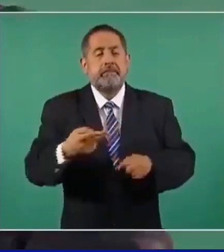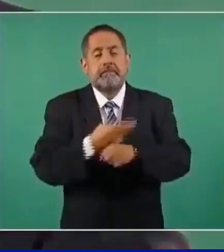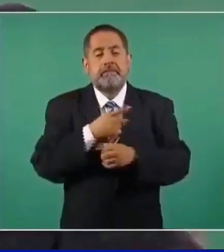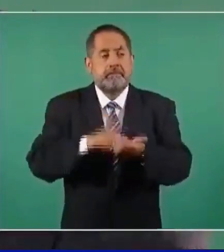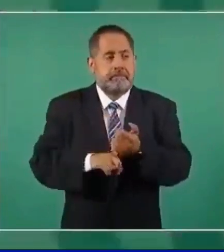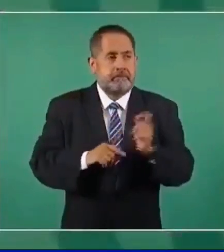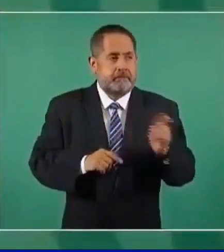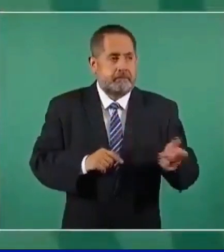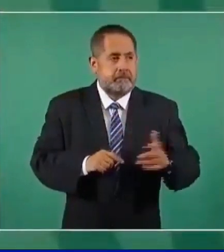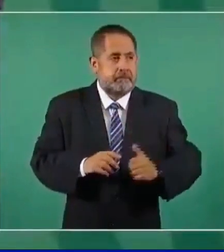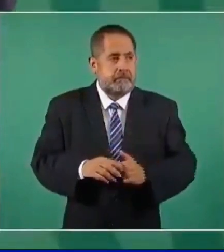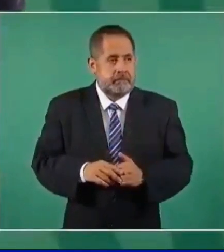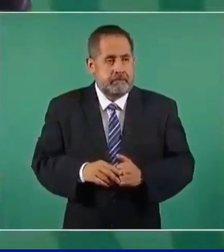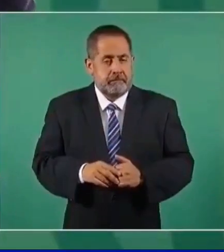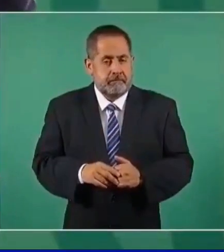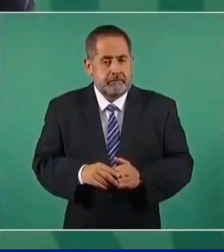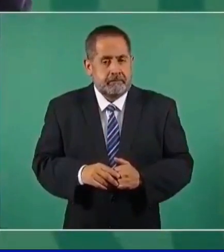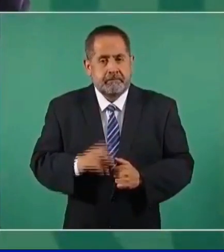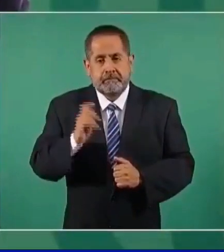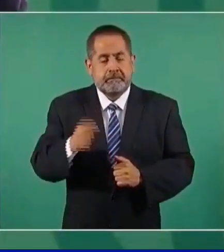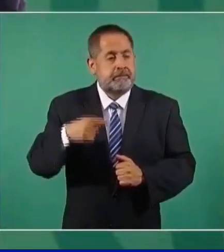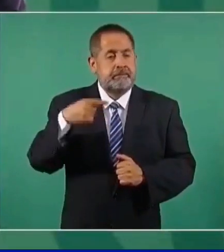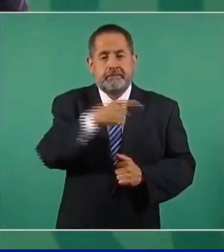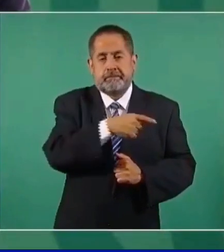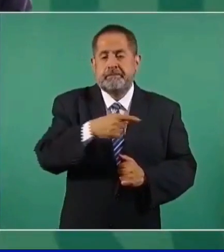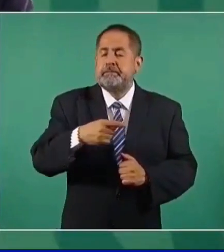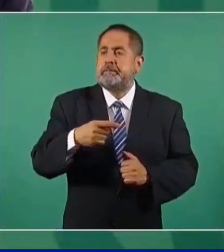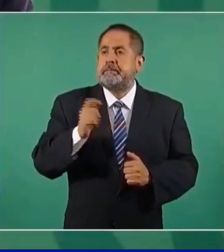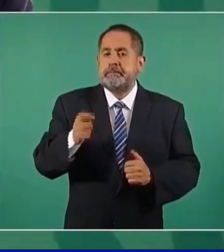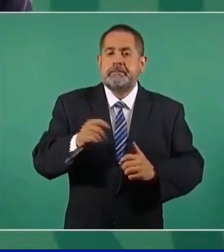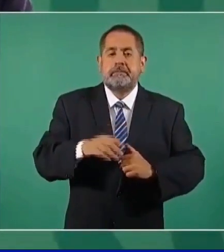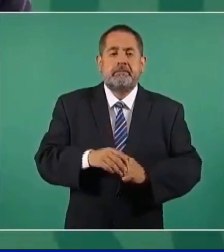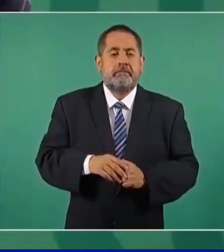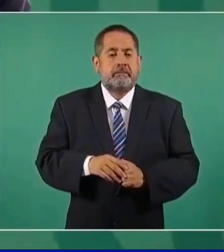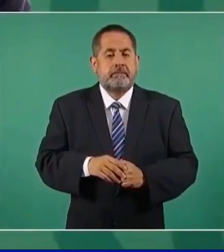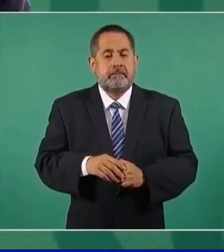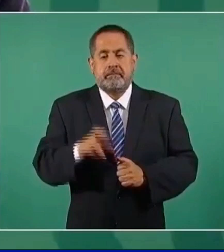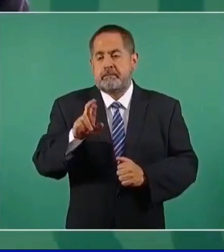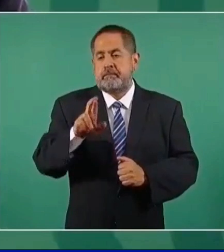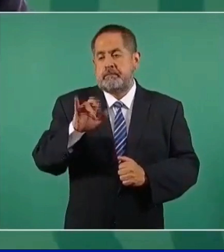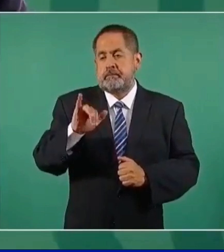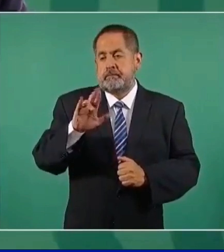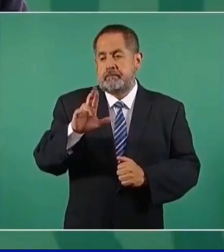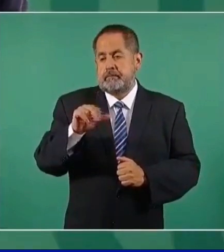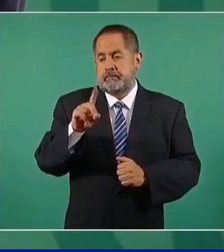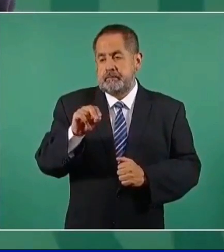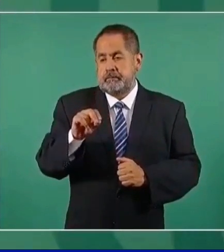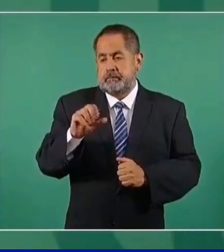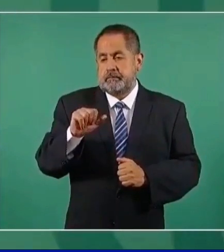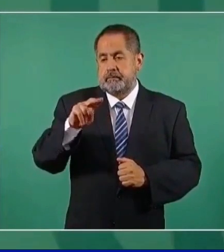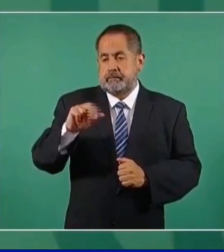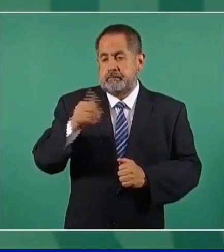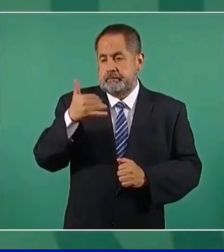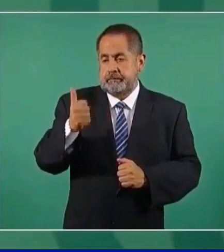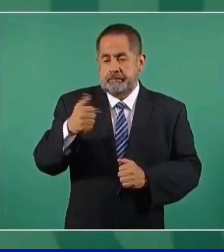de Ricardo Anaya tiene que ver